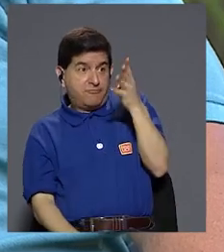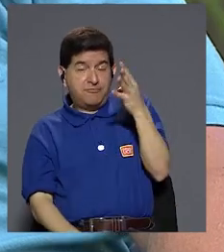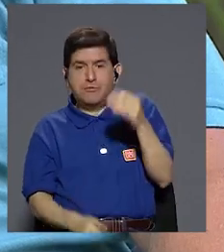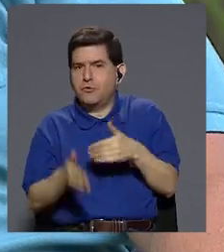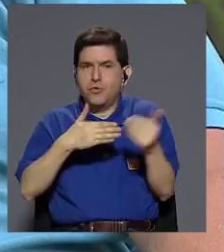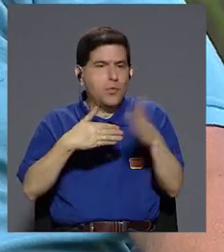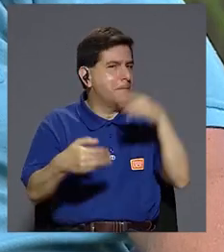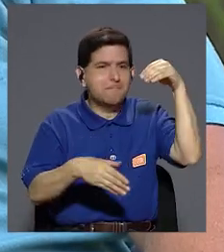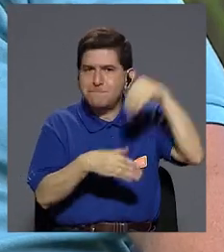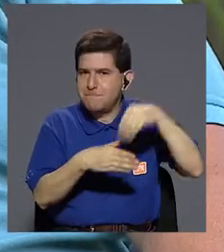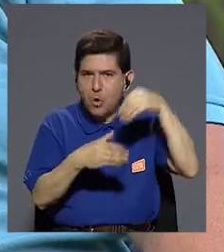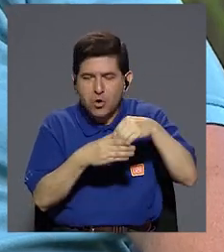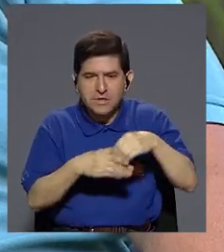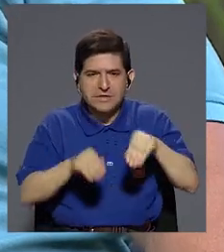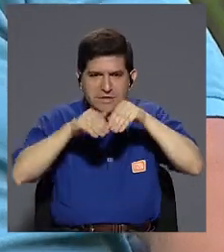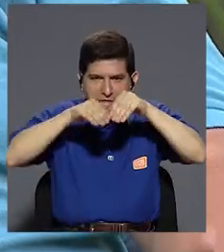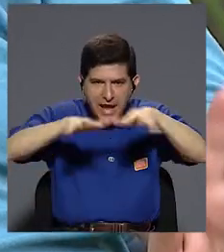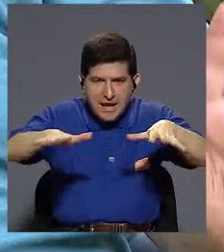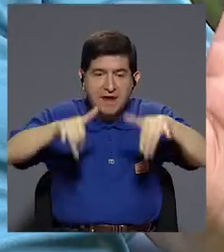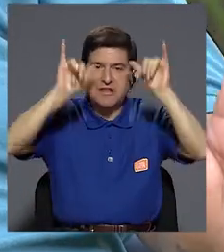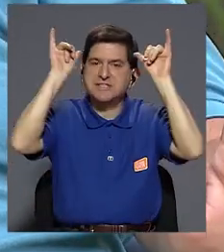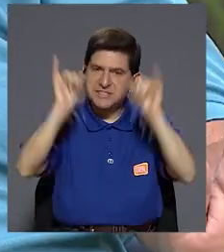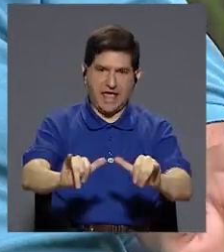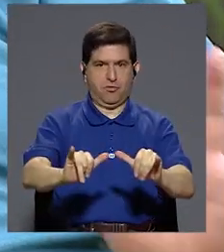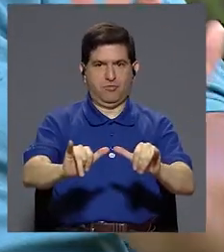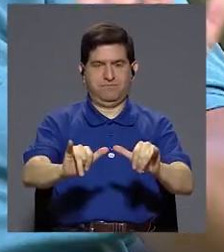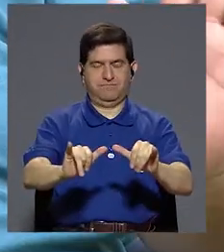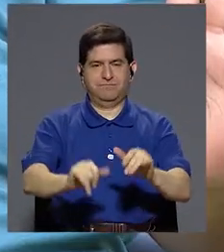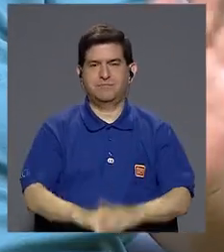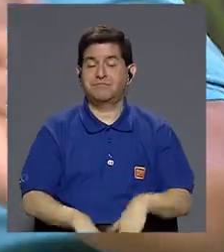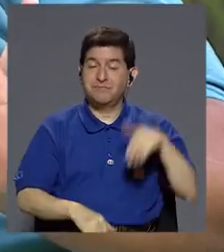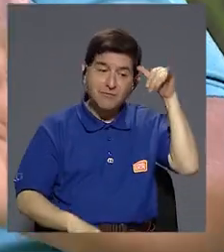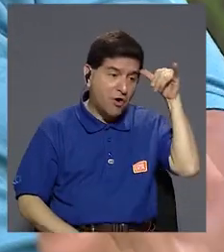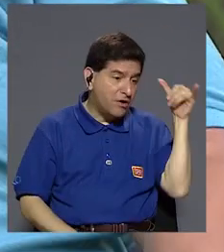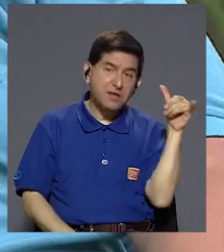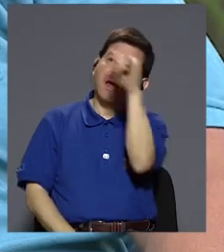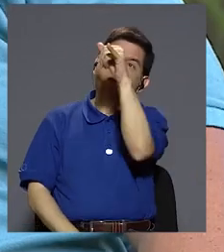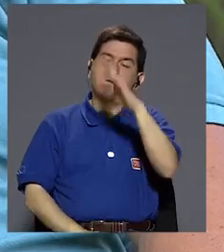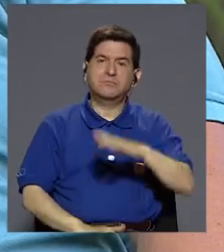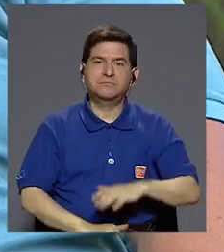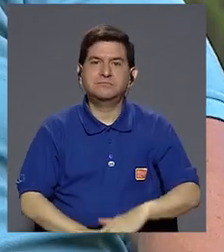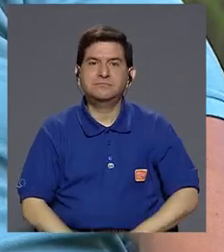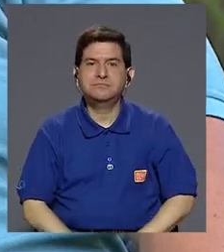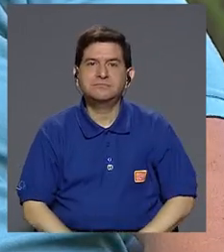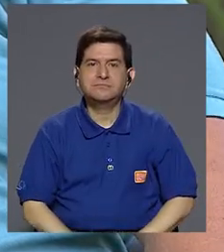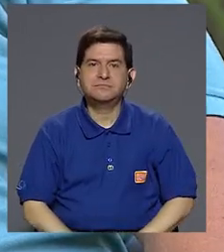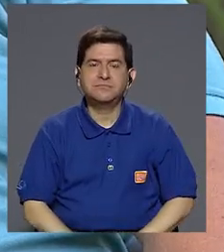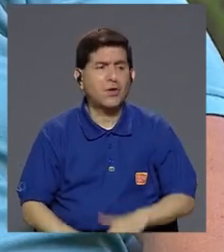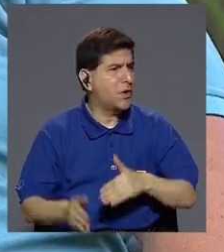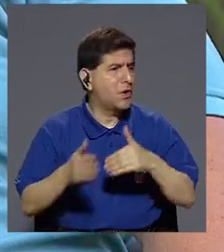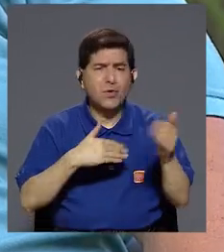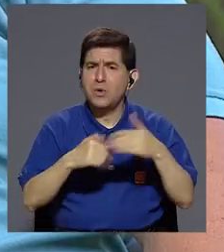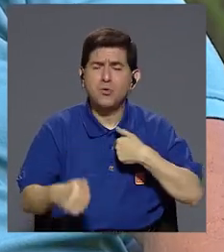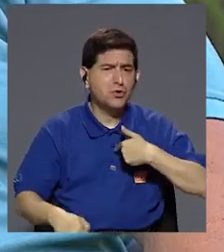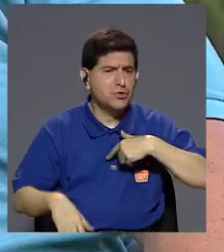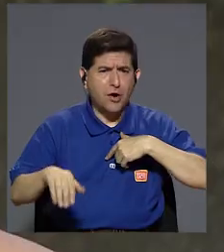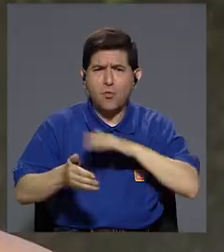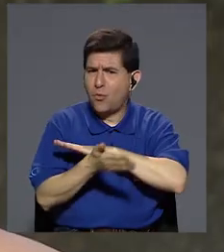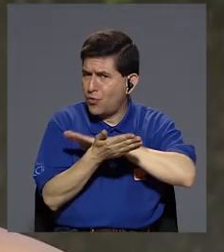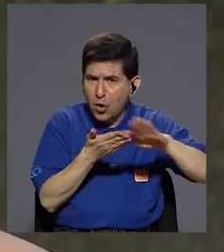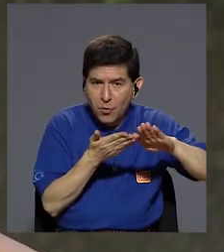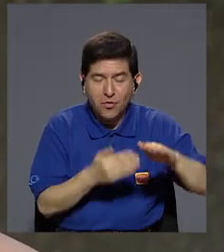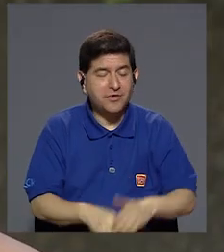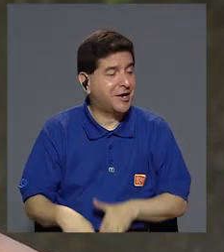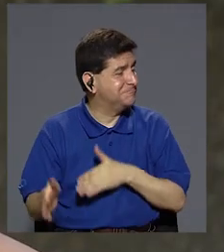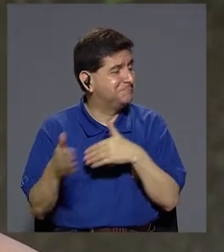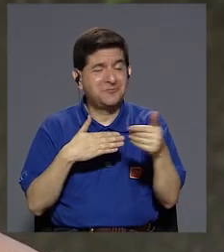cualquier tipo de contenido a la red, ahí está y ahí se quedará eternamente. Entonces, aunque uno haga la acción de